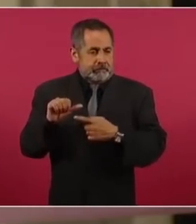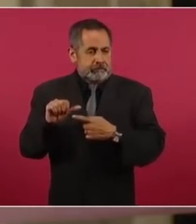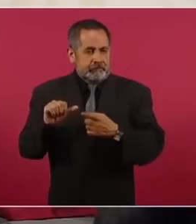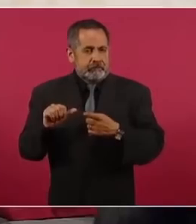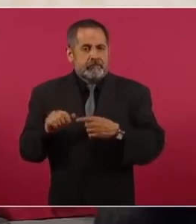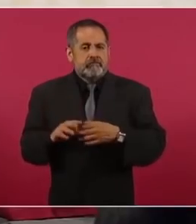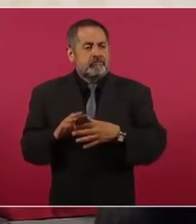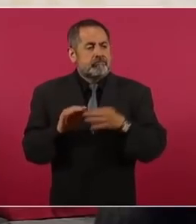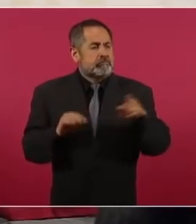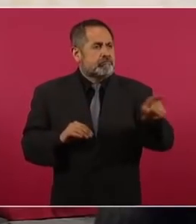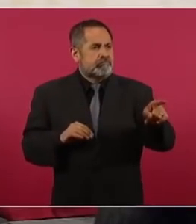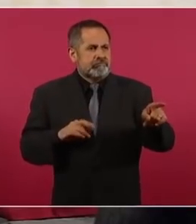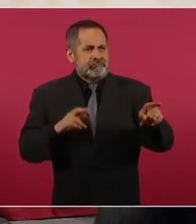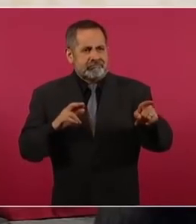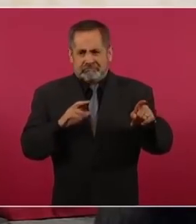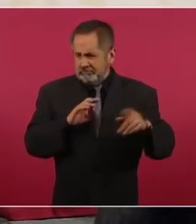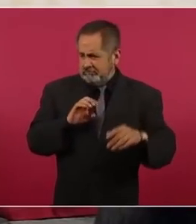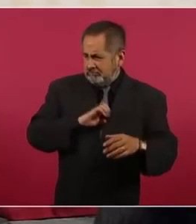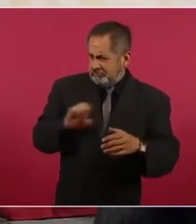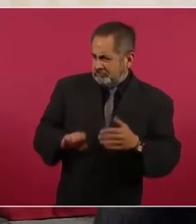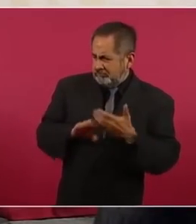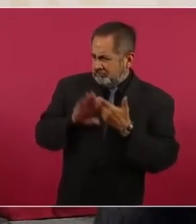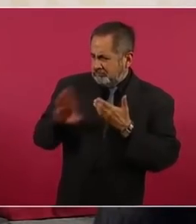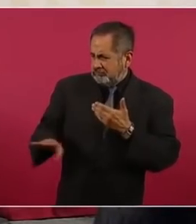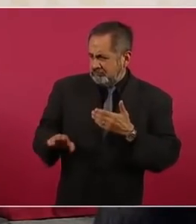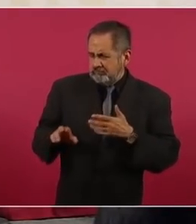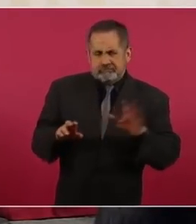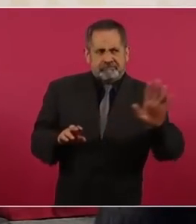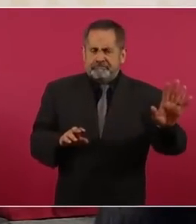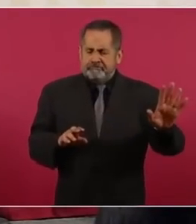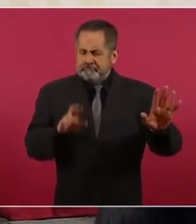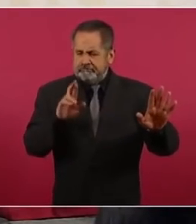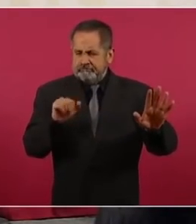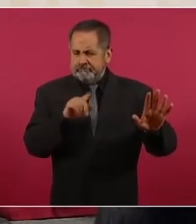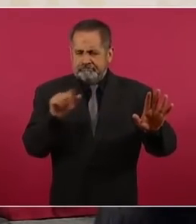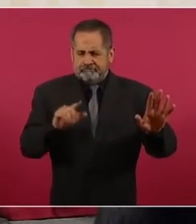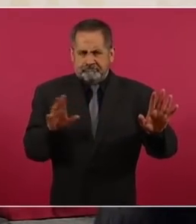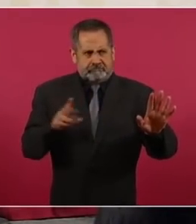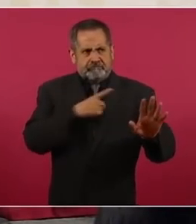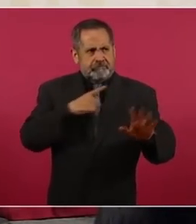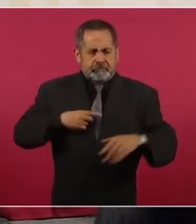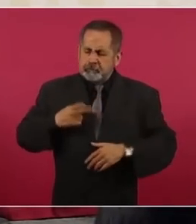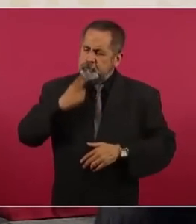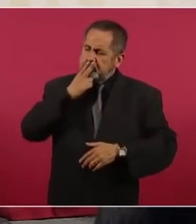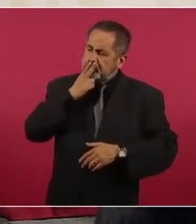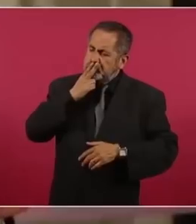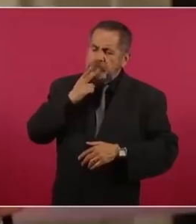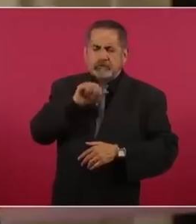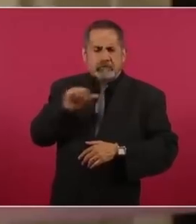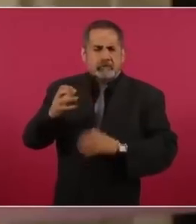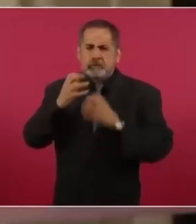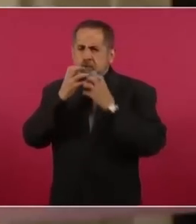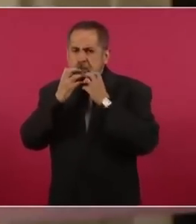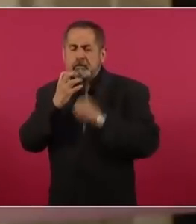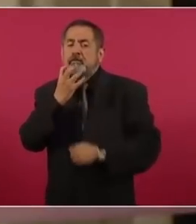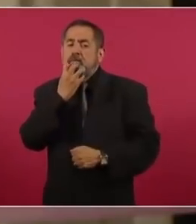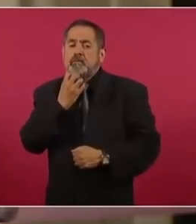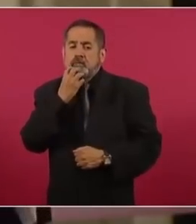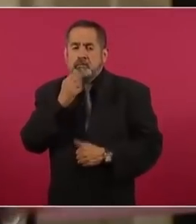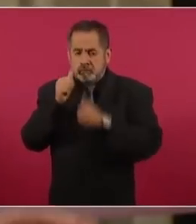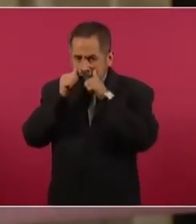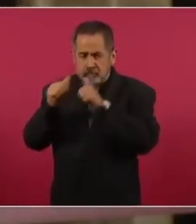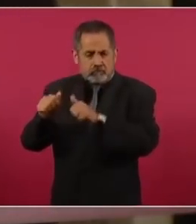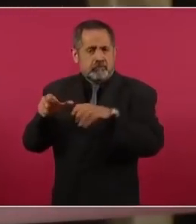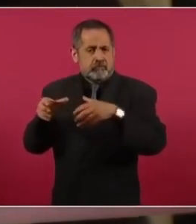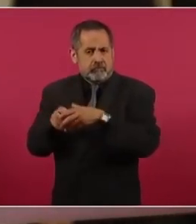los grandes promotores del turismo en el mundo, judíos, un gran boicot que mató